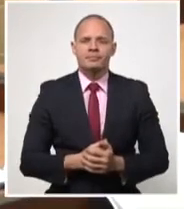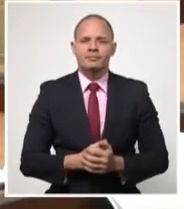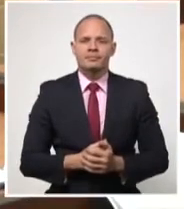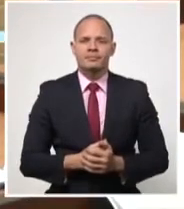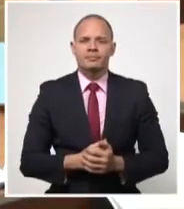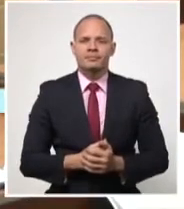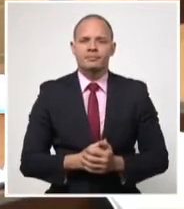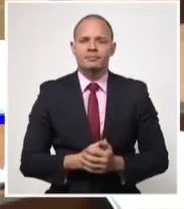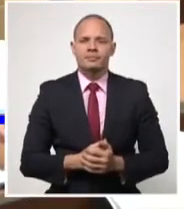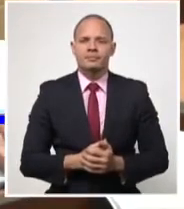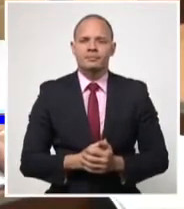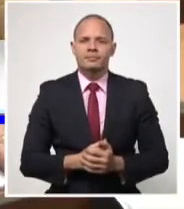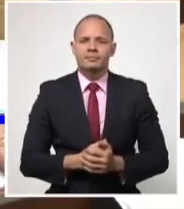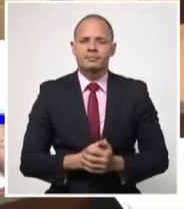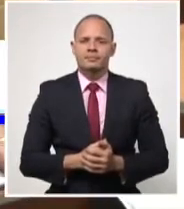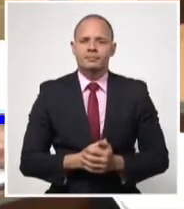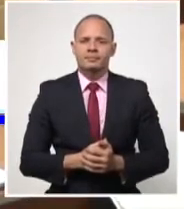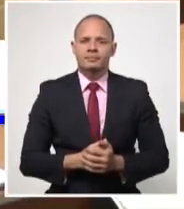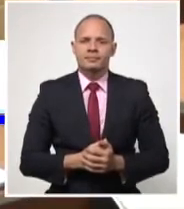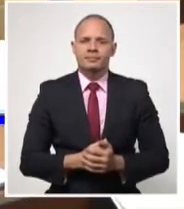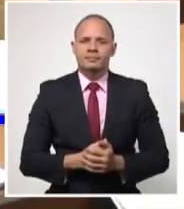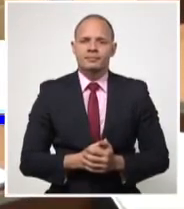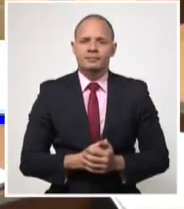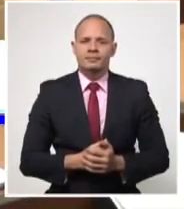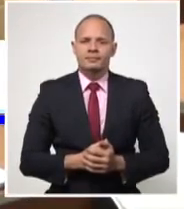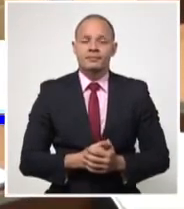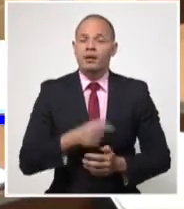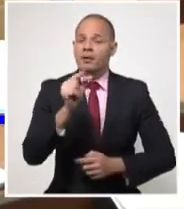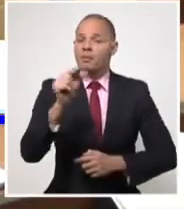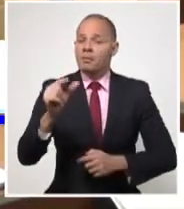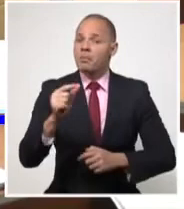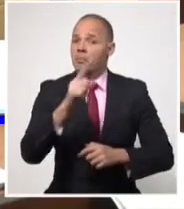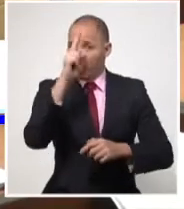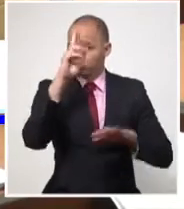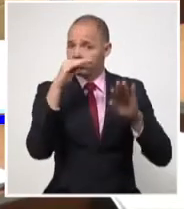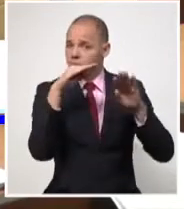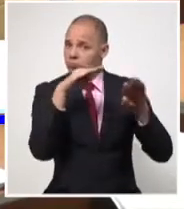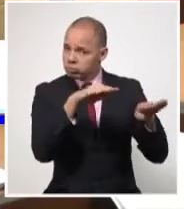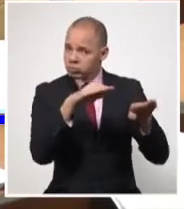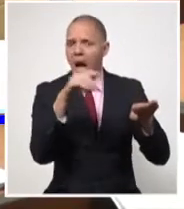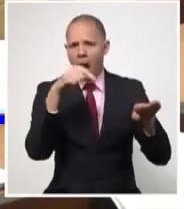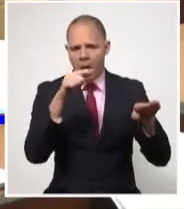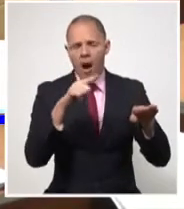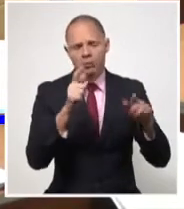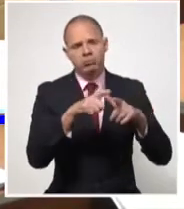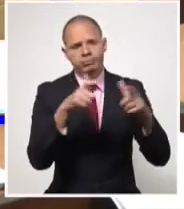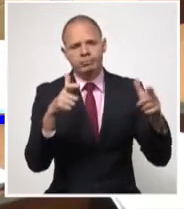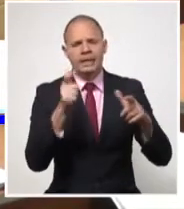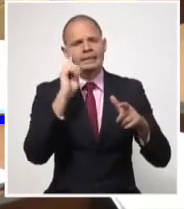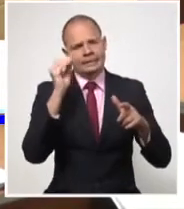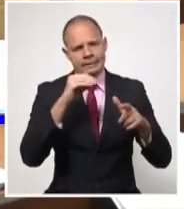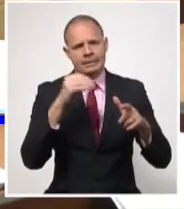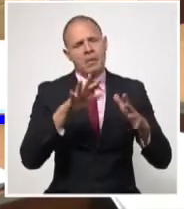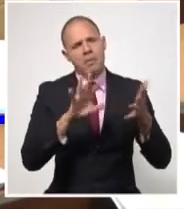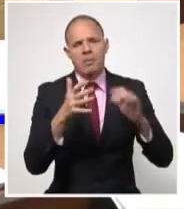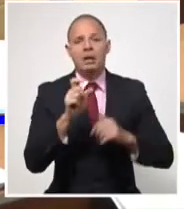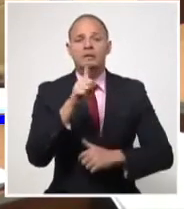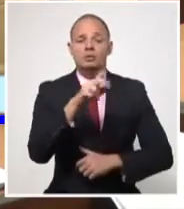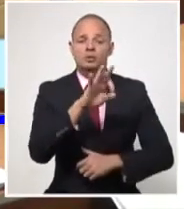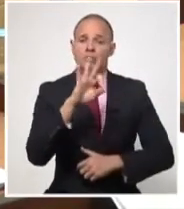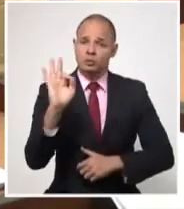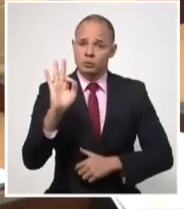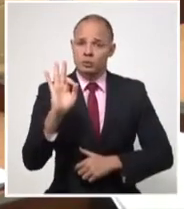tenemos en estos momentos 208, eso representa un 7,8% de casos activos, 188 se encuentran